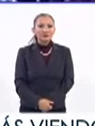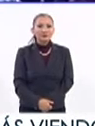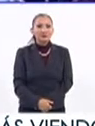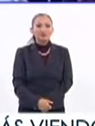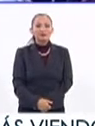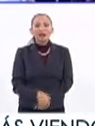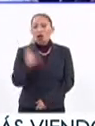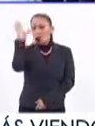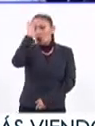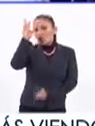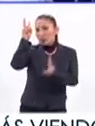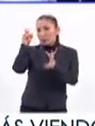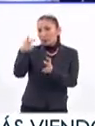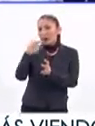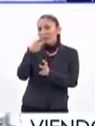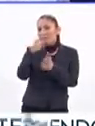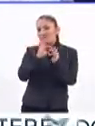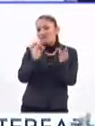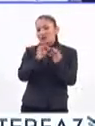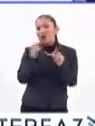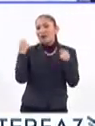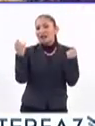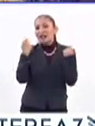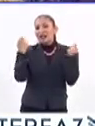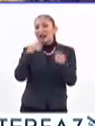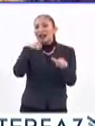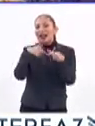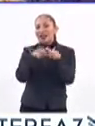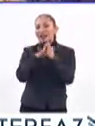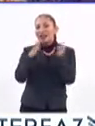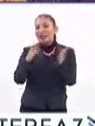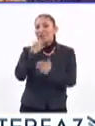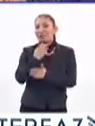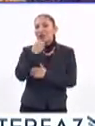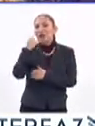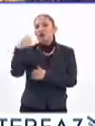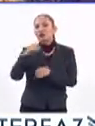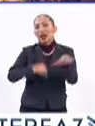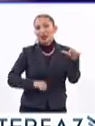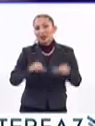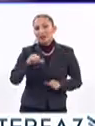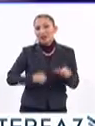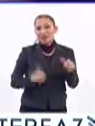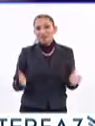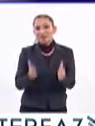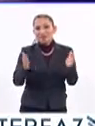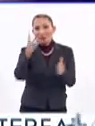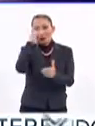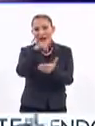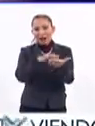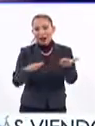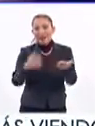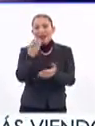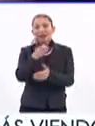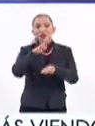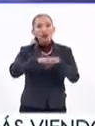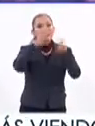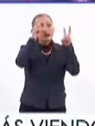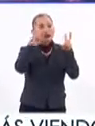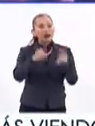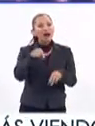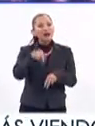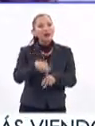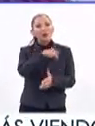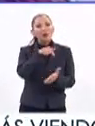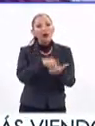Y en la cultura, te tenemos los detalles del Festival de las Letras en Tepic y sus actividades de fomento a la lectura. Esto y mucho